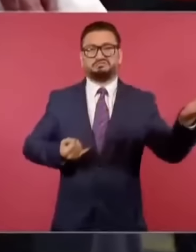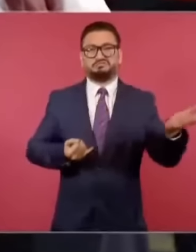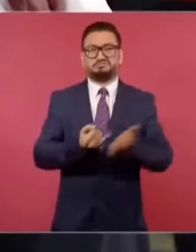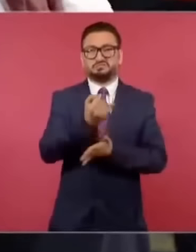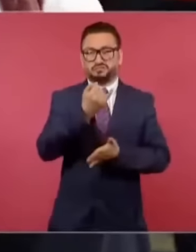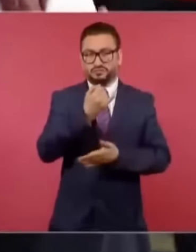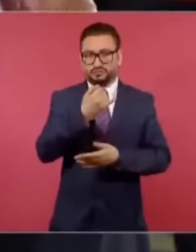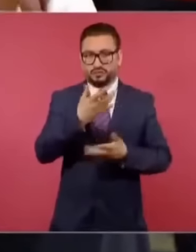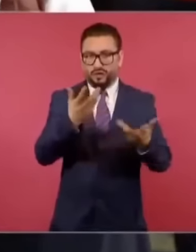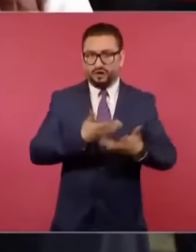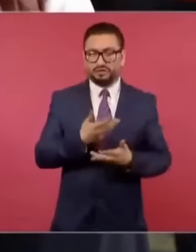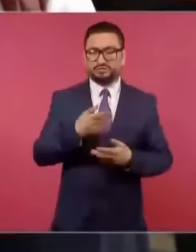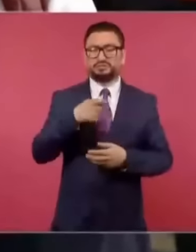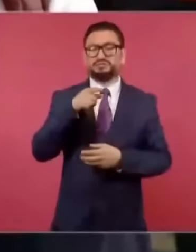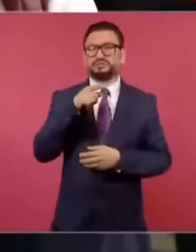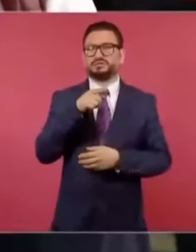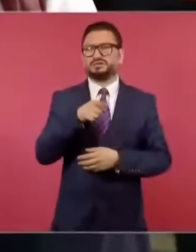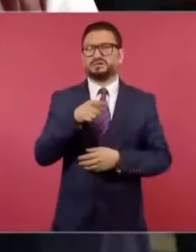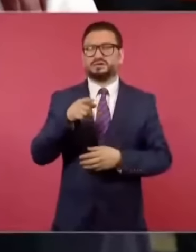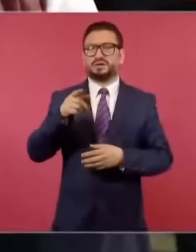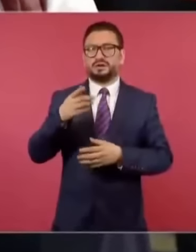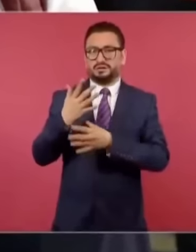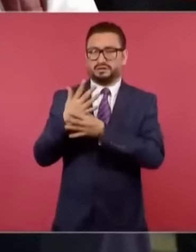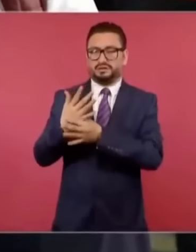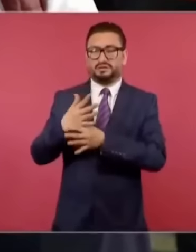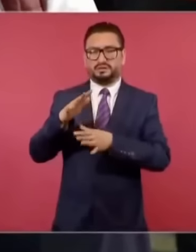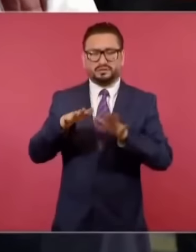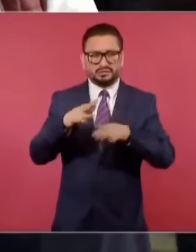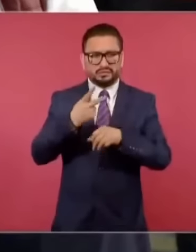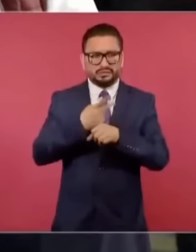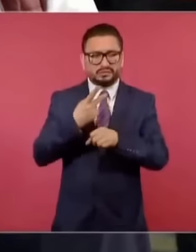algunos casos, de acuerdo con lo que nos han revelado,